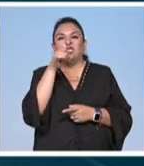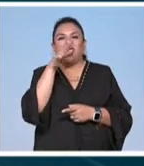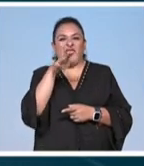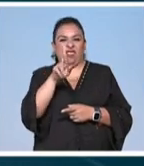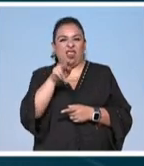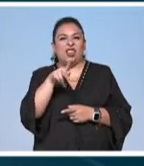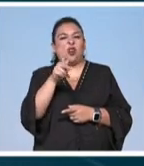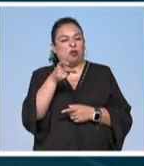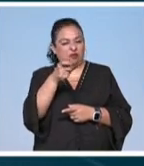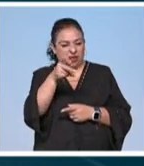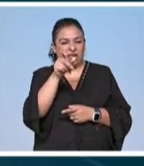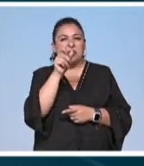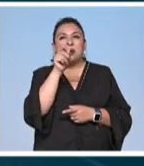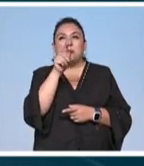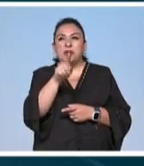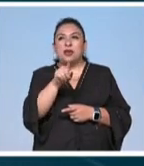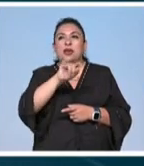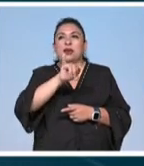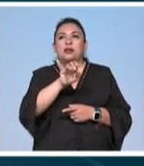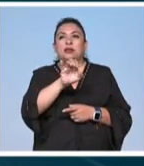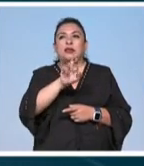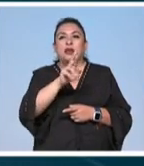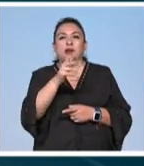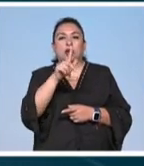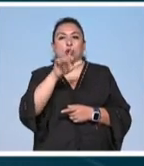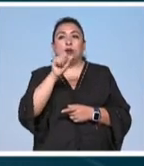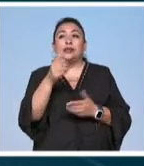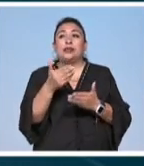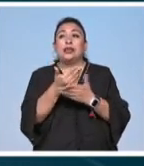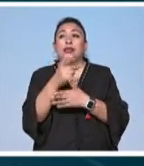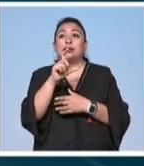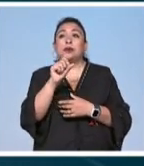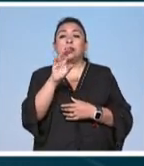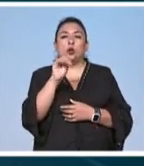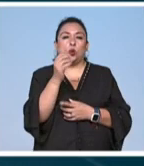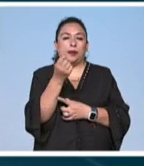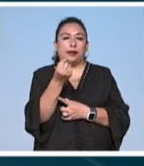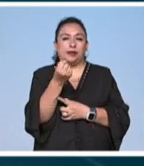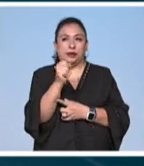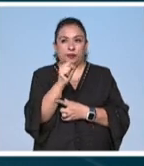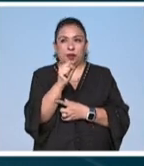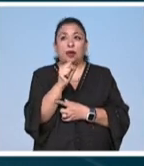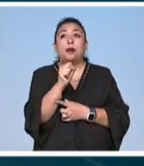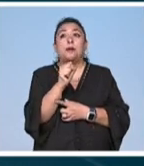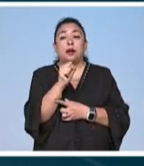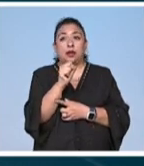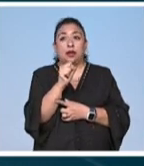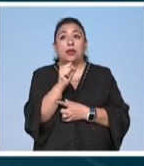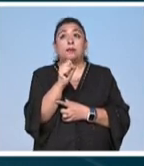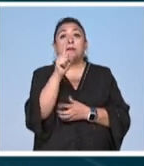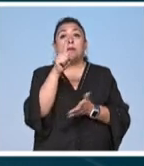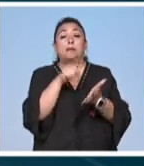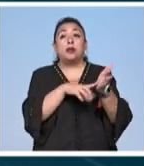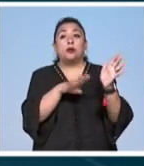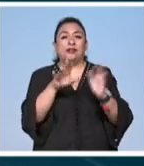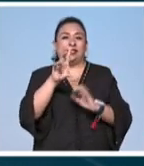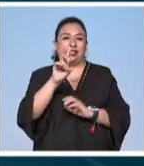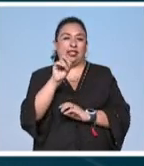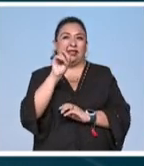del rock también fue conocido Jerry Lee Lewis que nace un 29 de septiembre el 29 de septiembre de